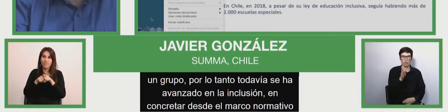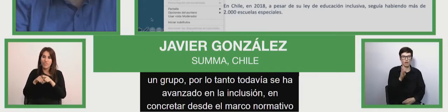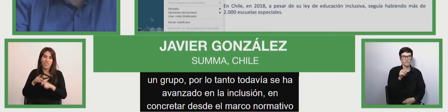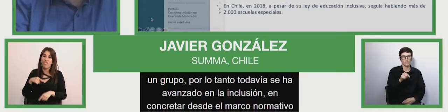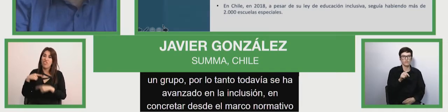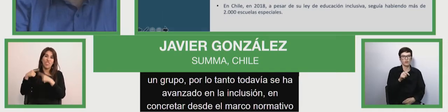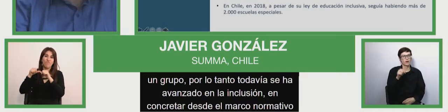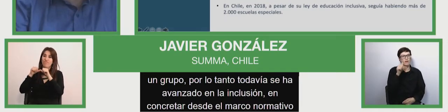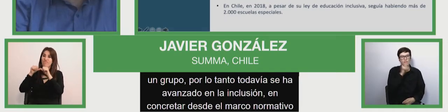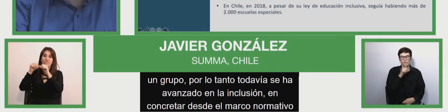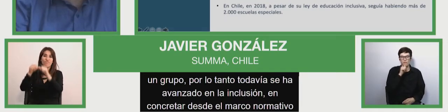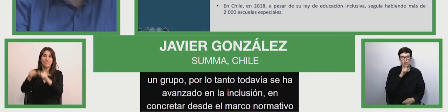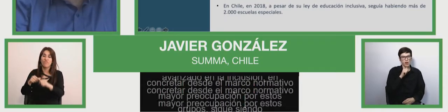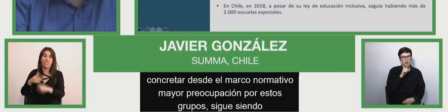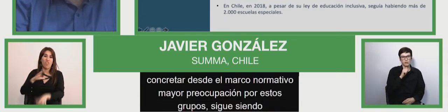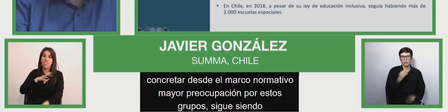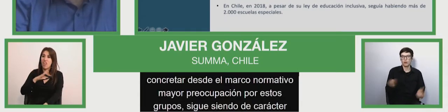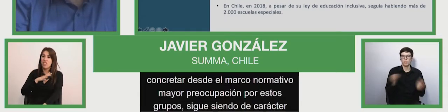un poco sesgado.